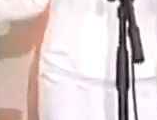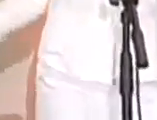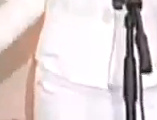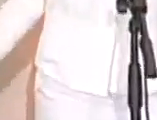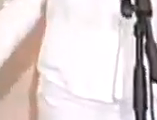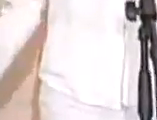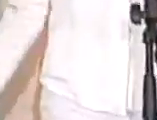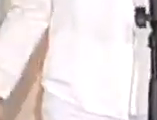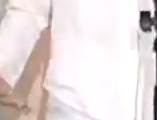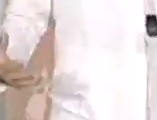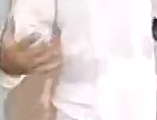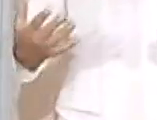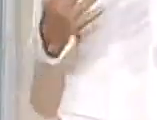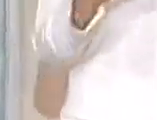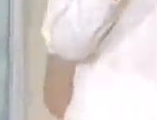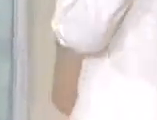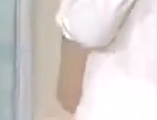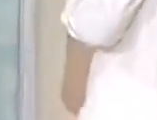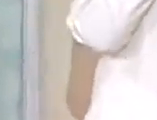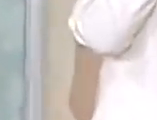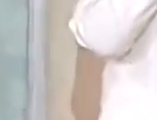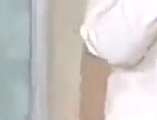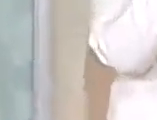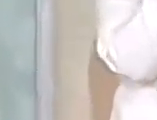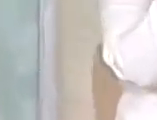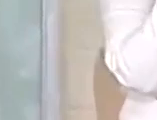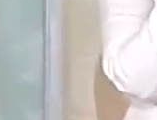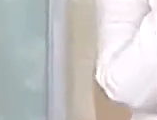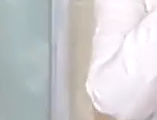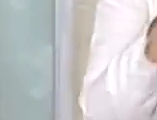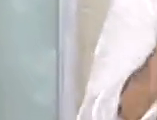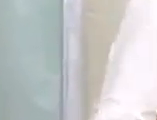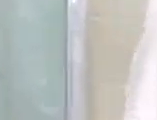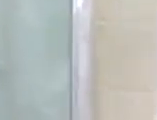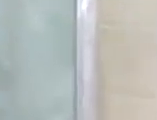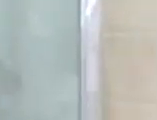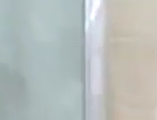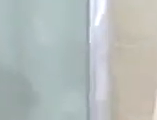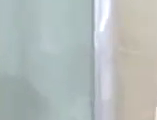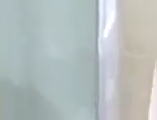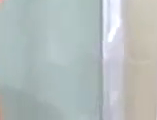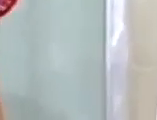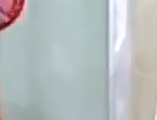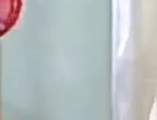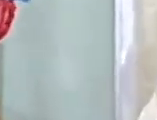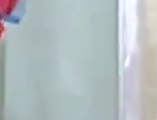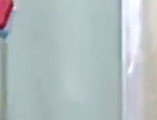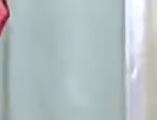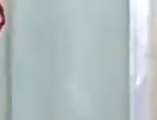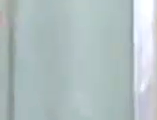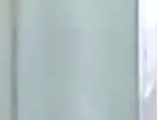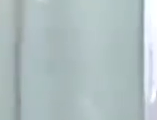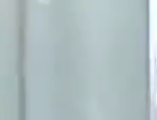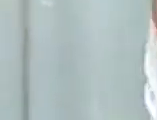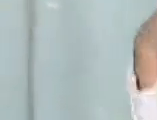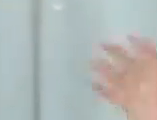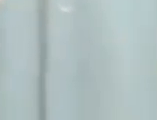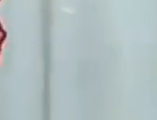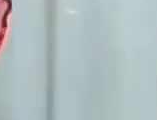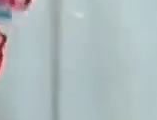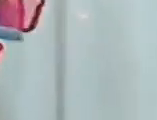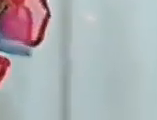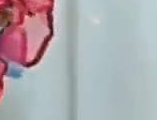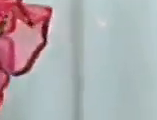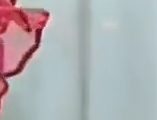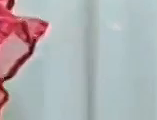y hacia se canta Venezuela y Y colores de amor van a llevar a calma Una pesada de emoción como los amos de